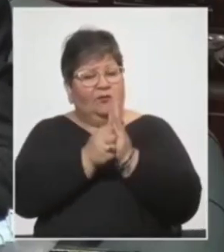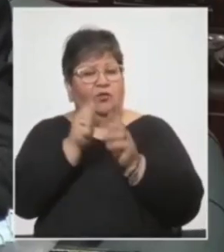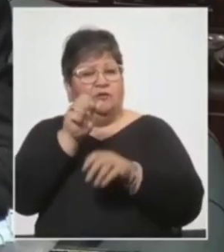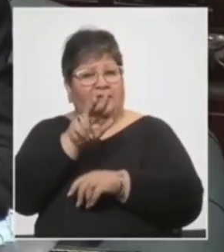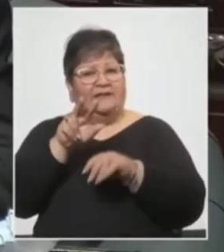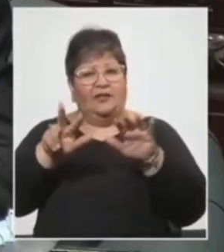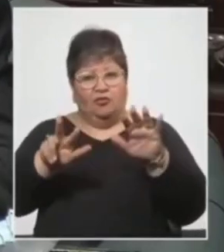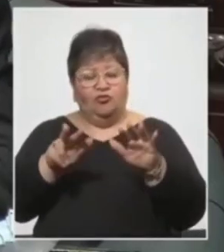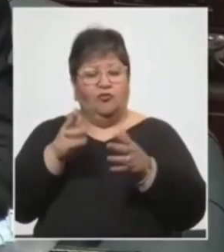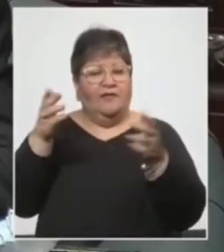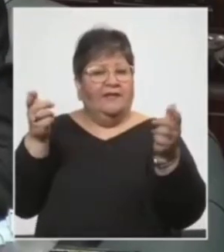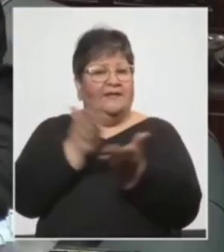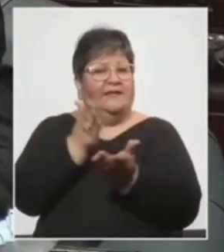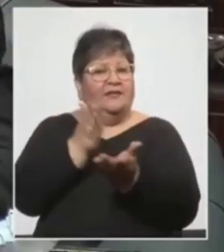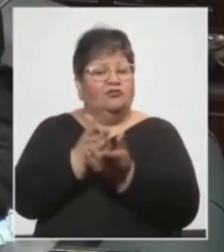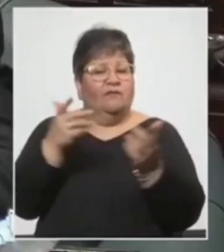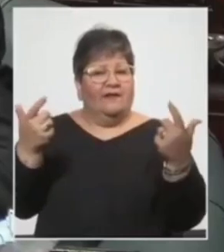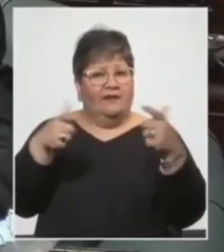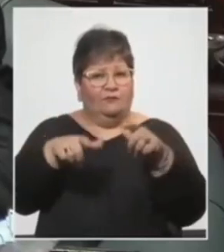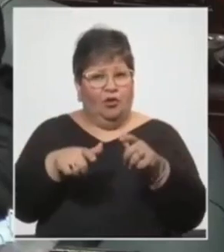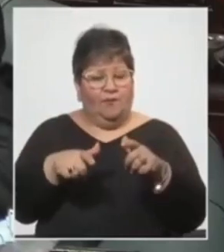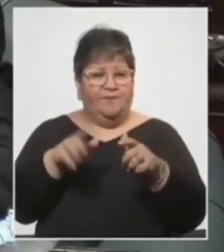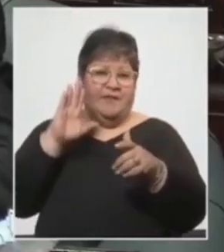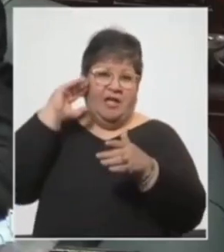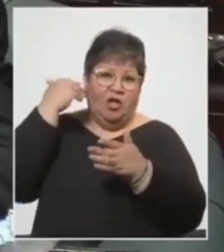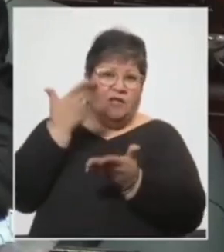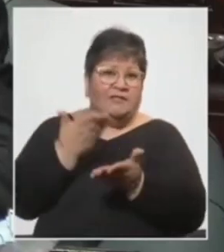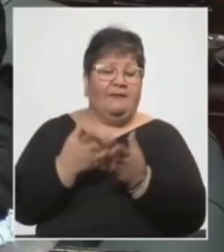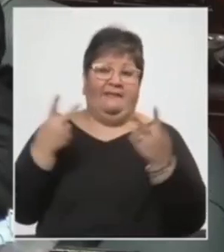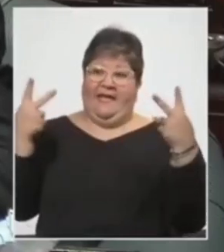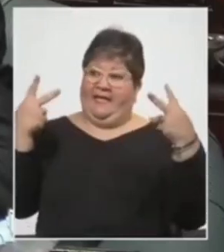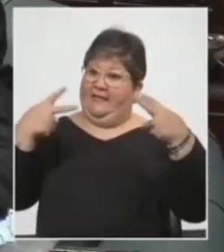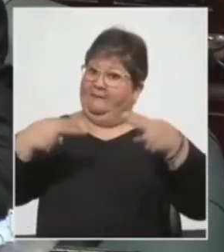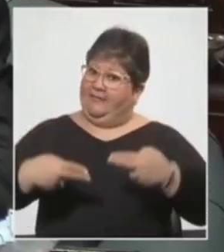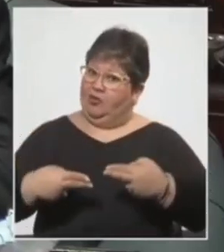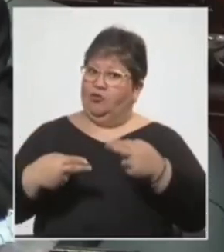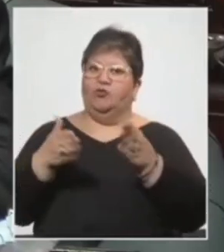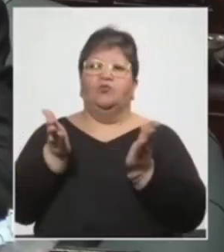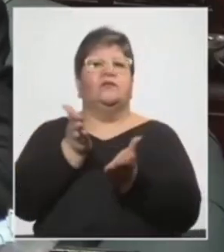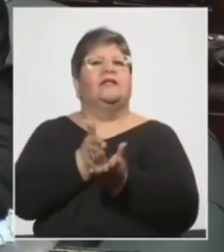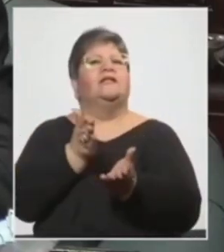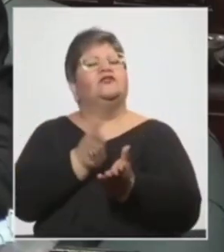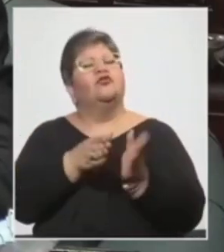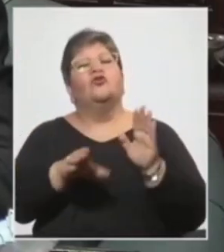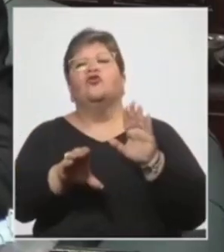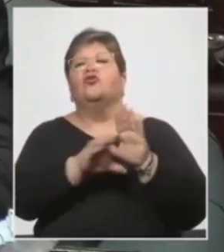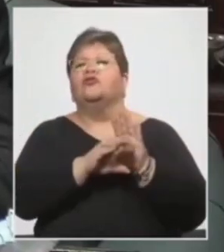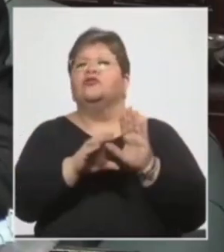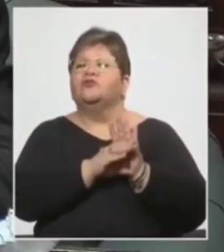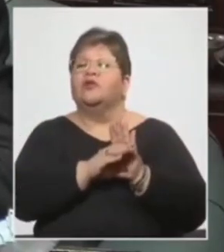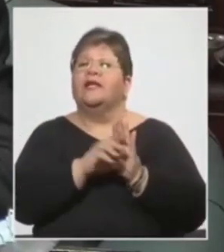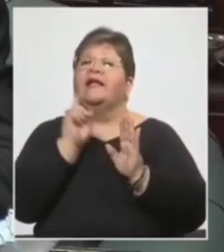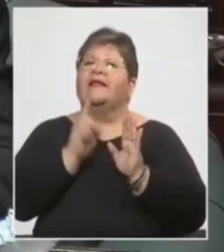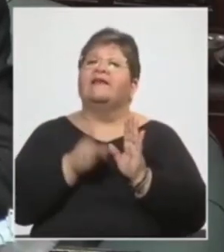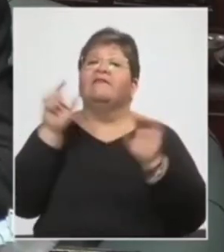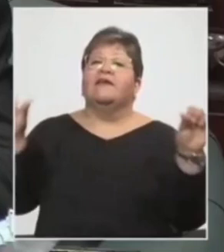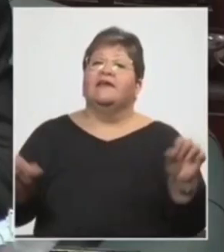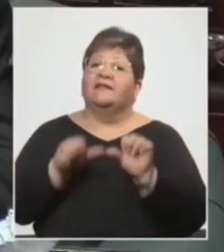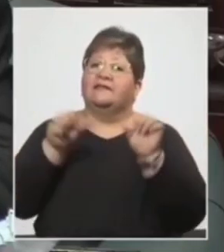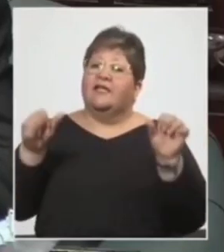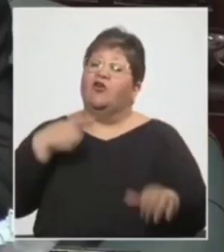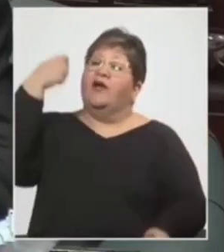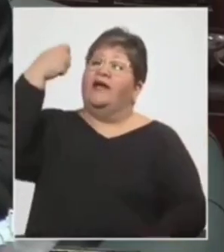del derecho de reunión y lo que se plantea es la limitación de un derecho constitucional, eso hay que hacerlo con